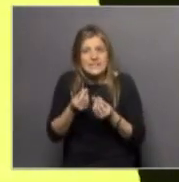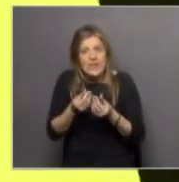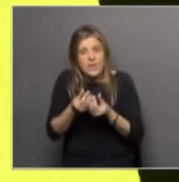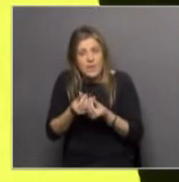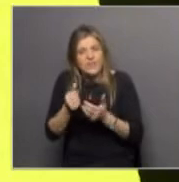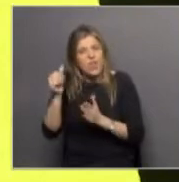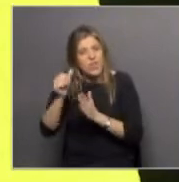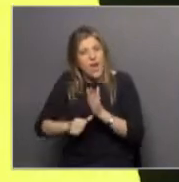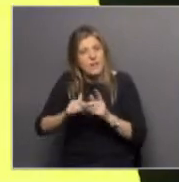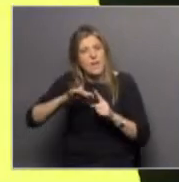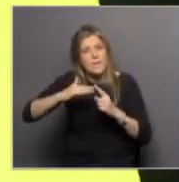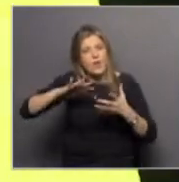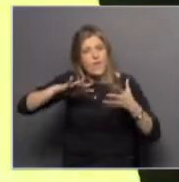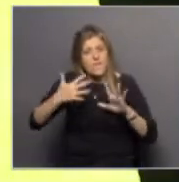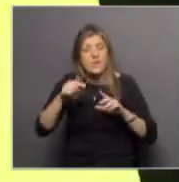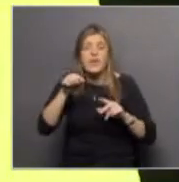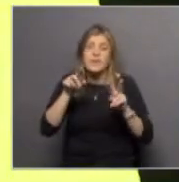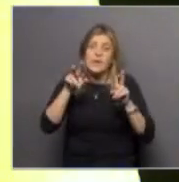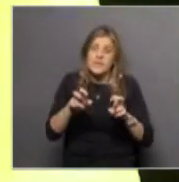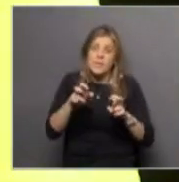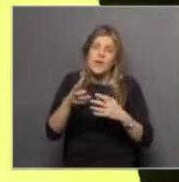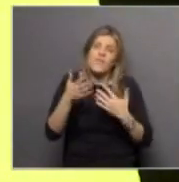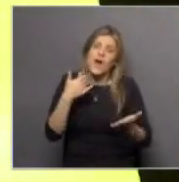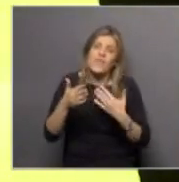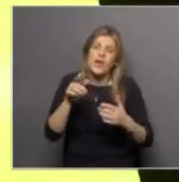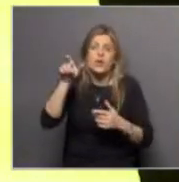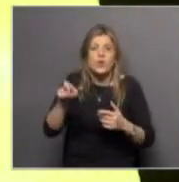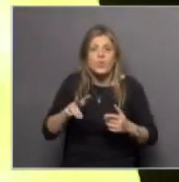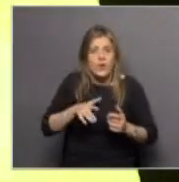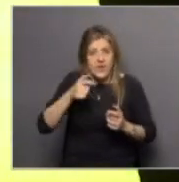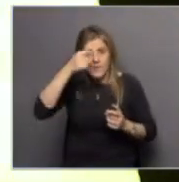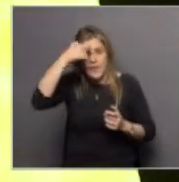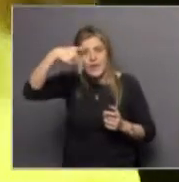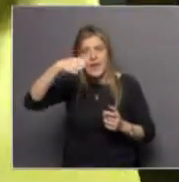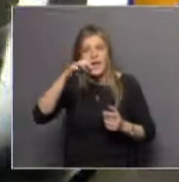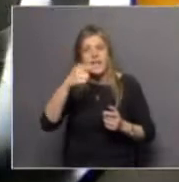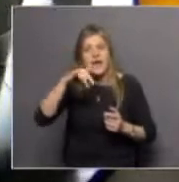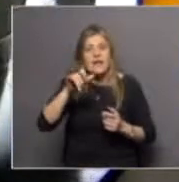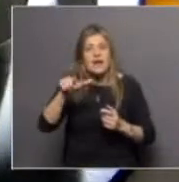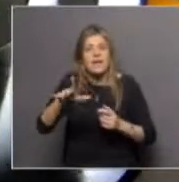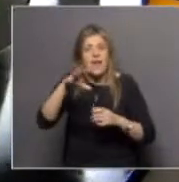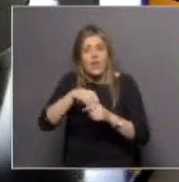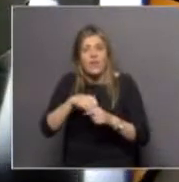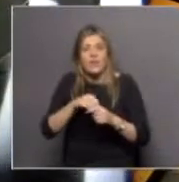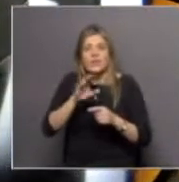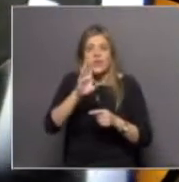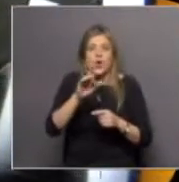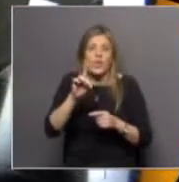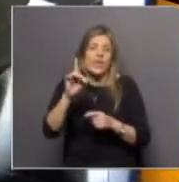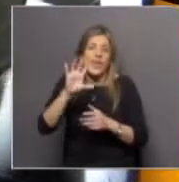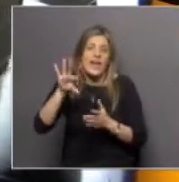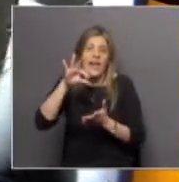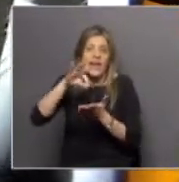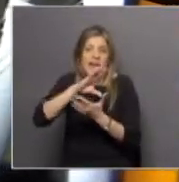ambiental? Sobre eso y otros temas, conversaremos con la investigadora Natalia Venturini, integrante de PEDESIVA Geosciencias